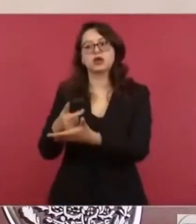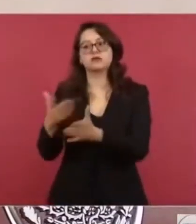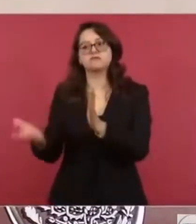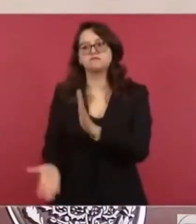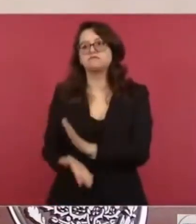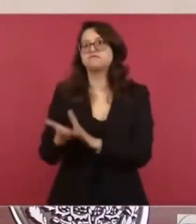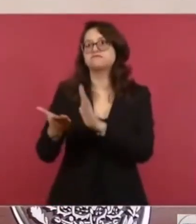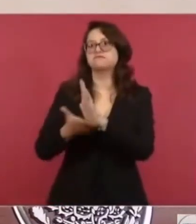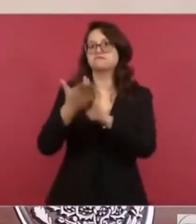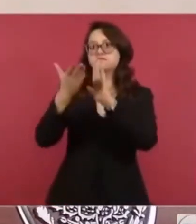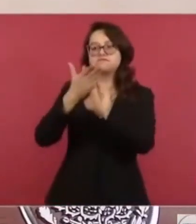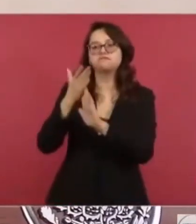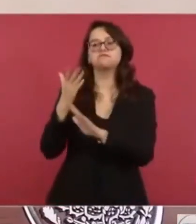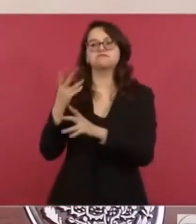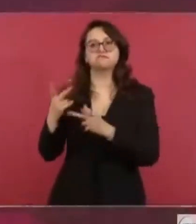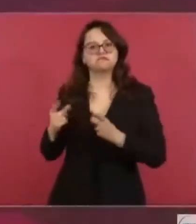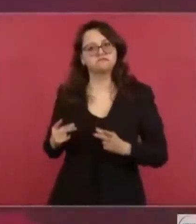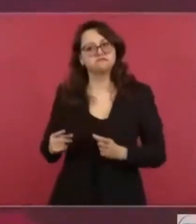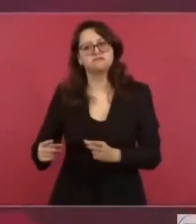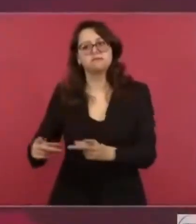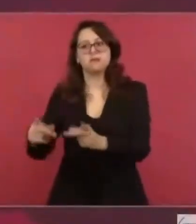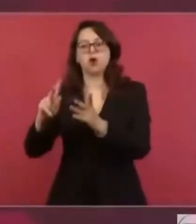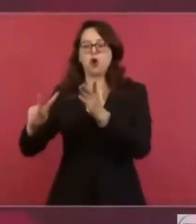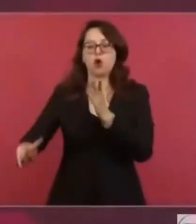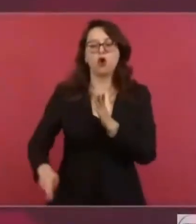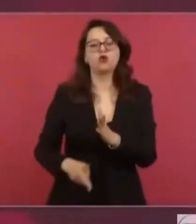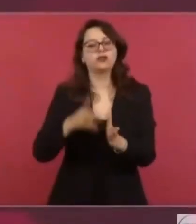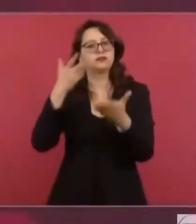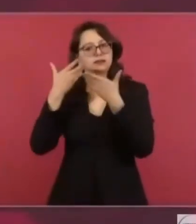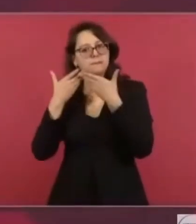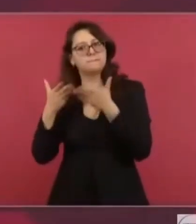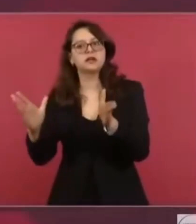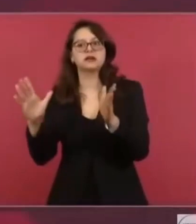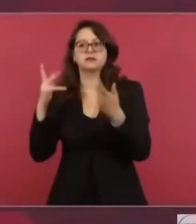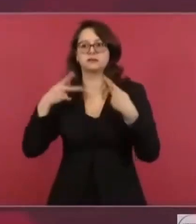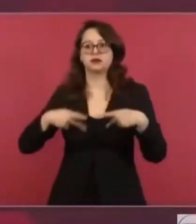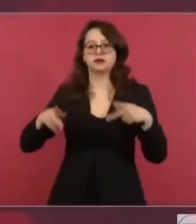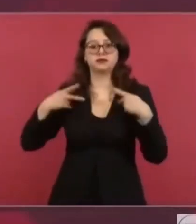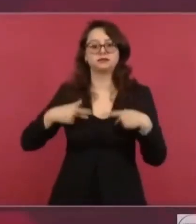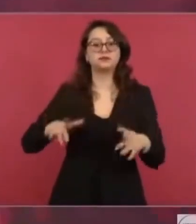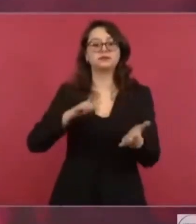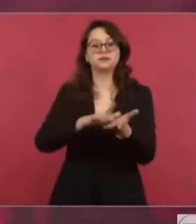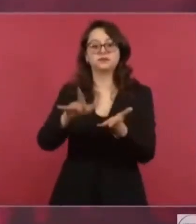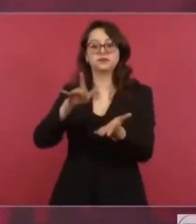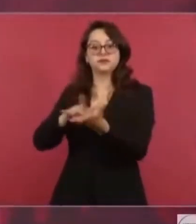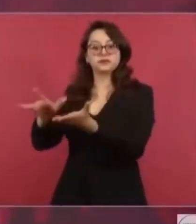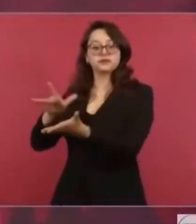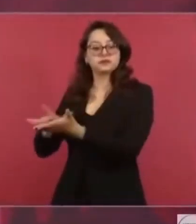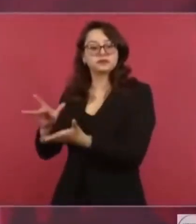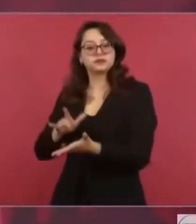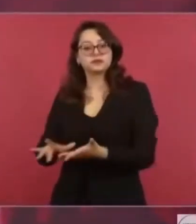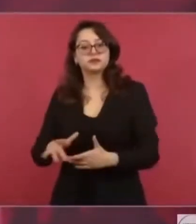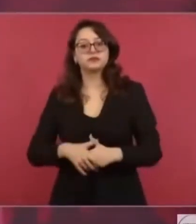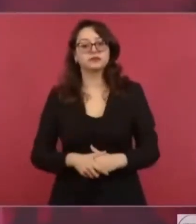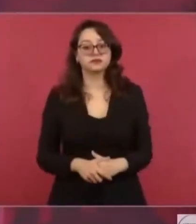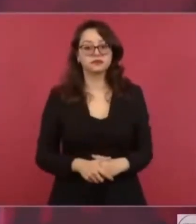reconstrucción de Acapulco, el apoyo al pueblo. Ya no se van a salir